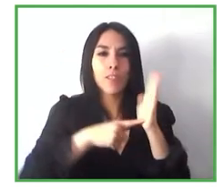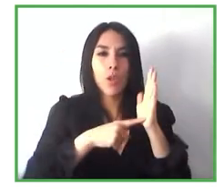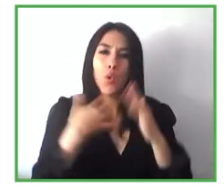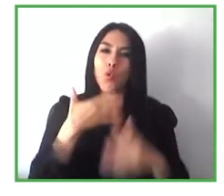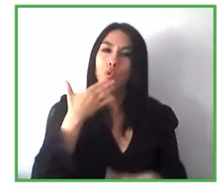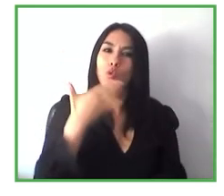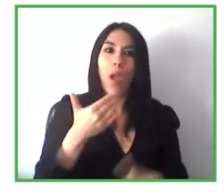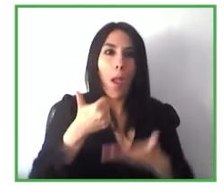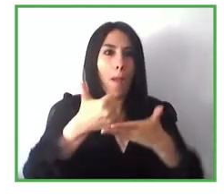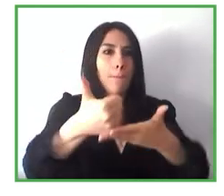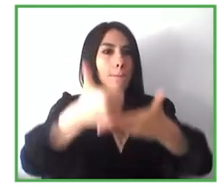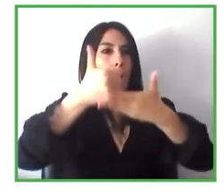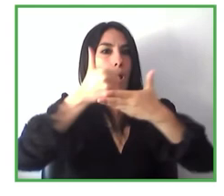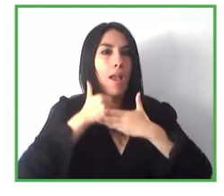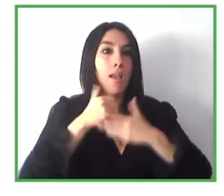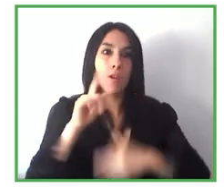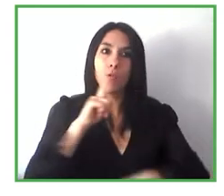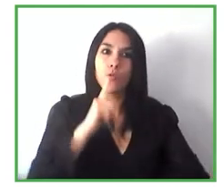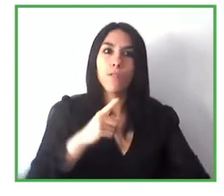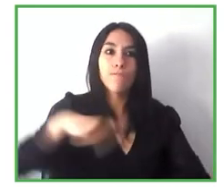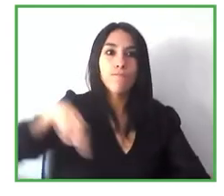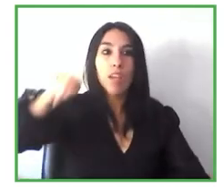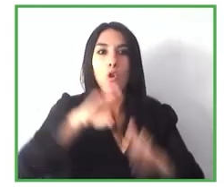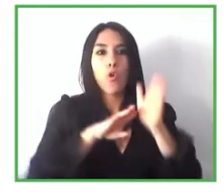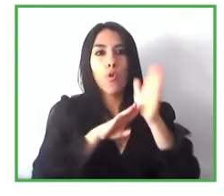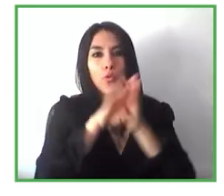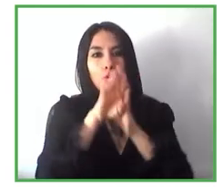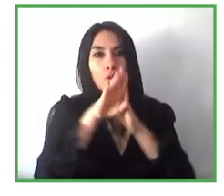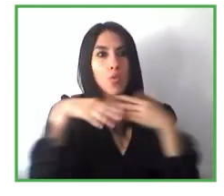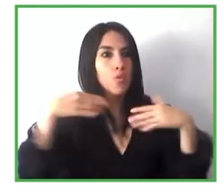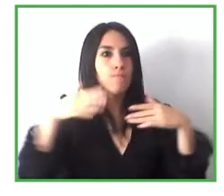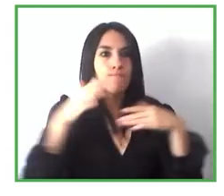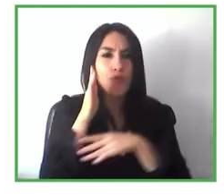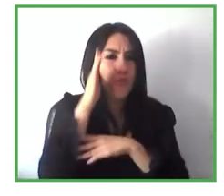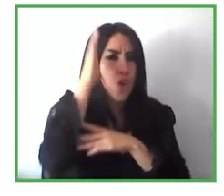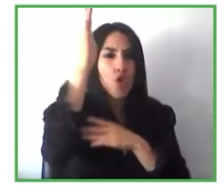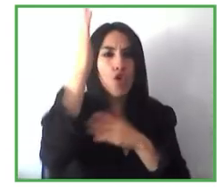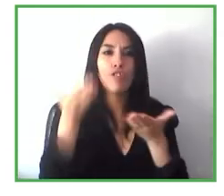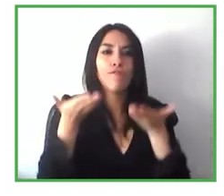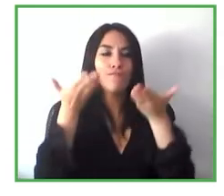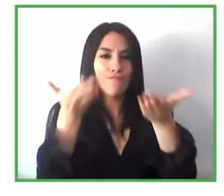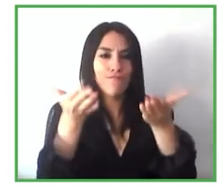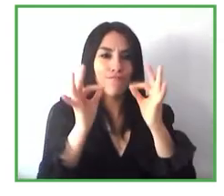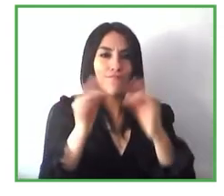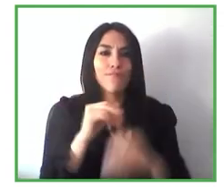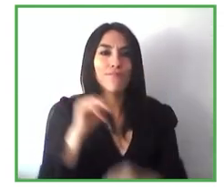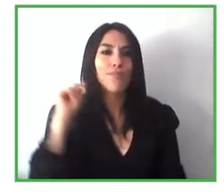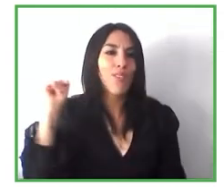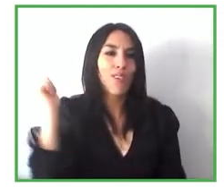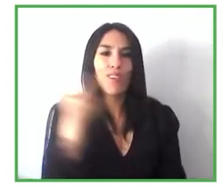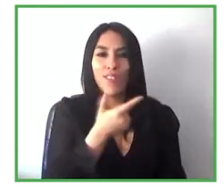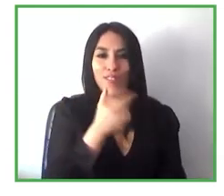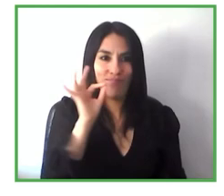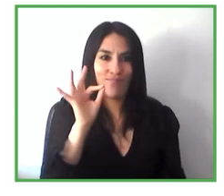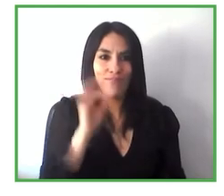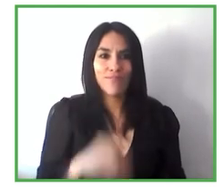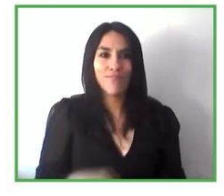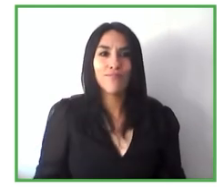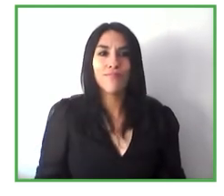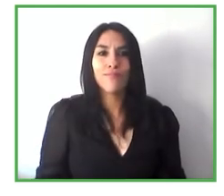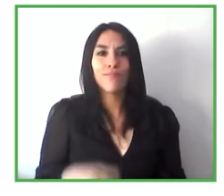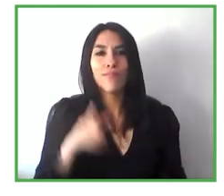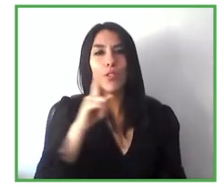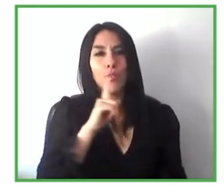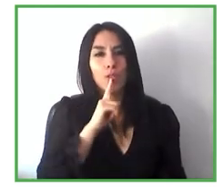beneficios desde luego van a aportar van a aportarnos a todos y especialmente pues a estamos seguros que a personas con